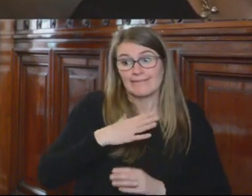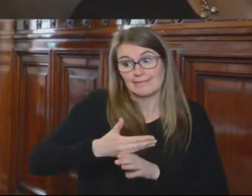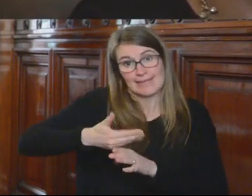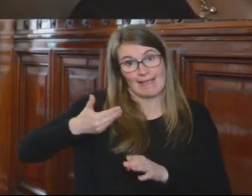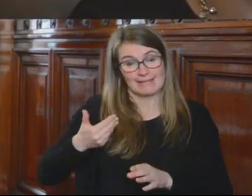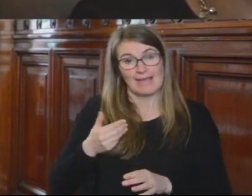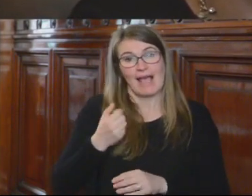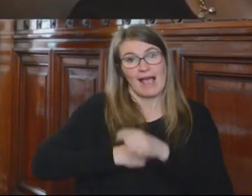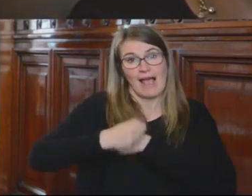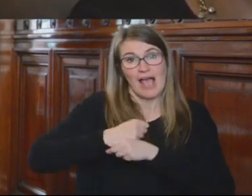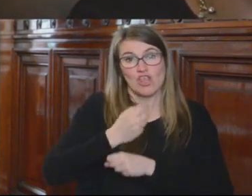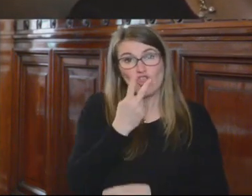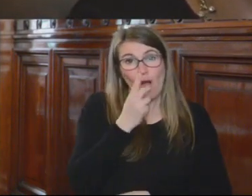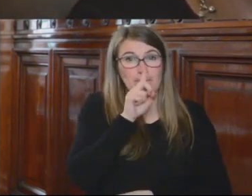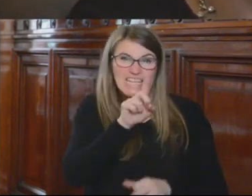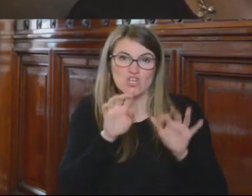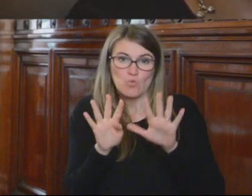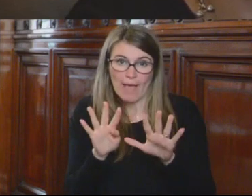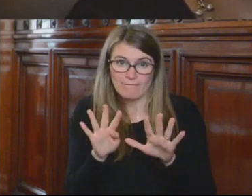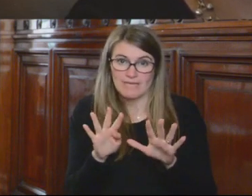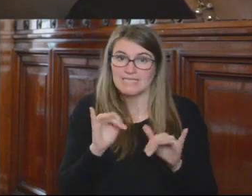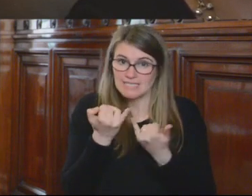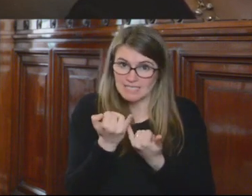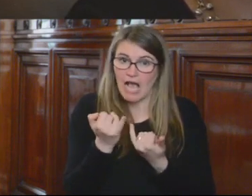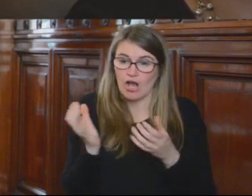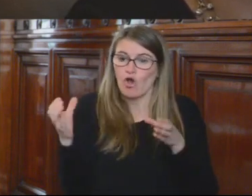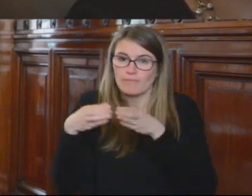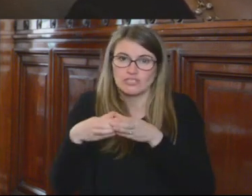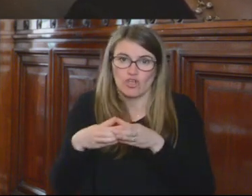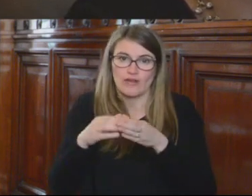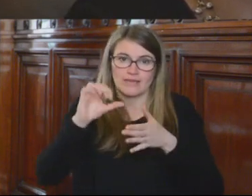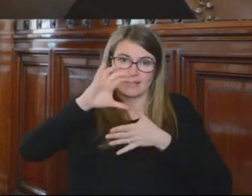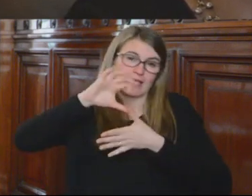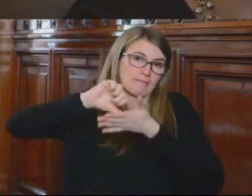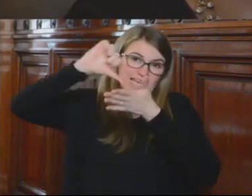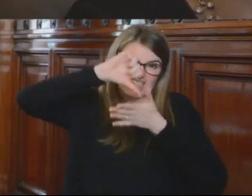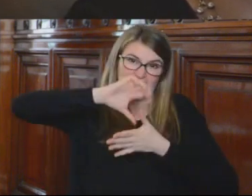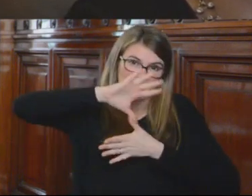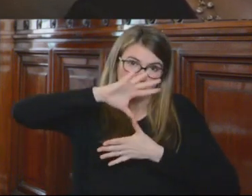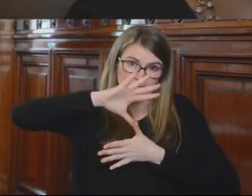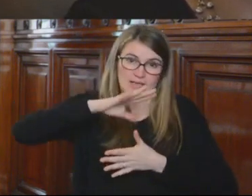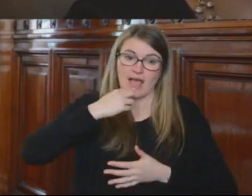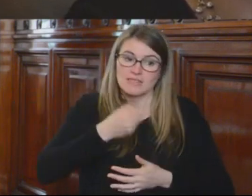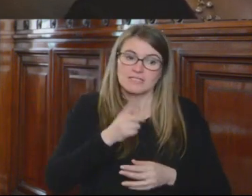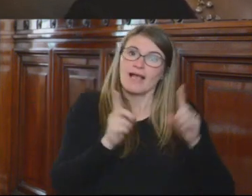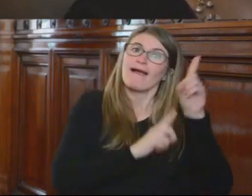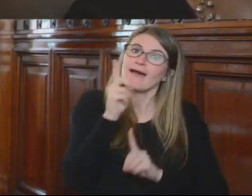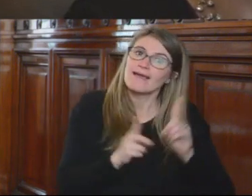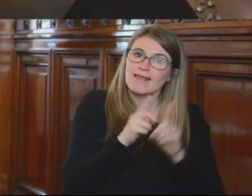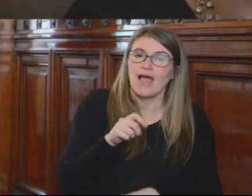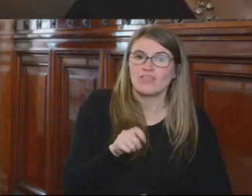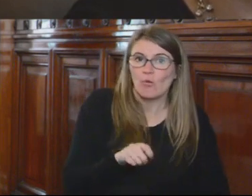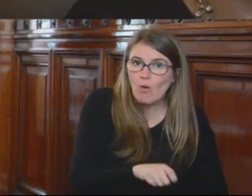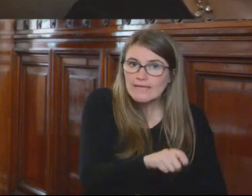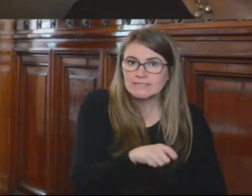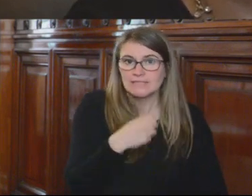ya el año 2009 la Comisión Interamericana había recomendado consolidar la carrera judicial al